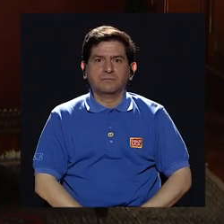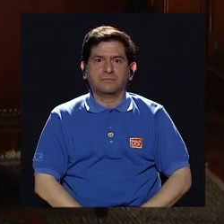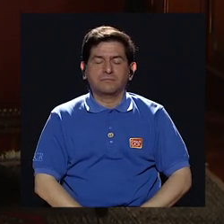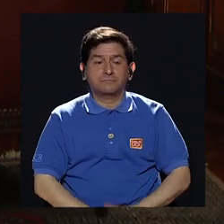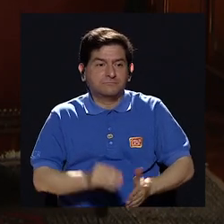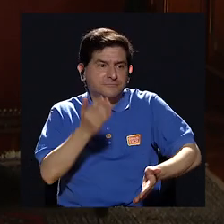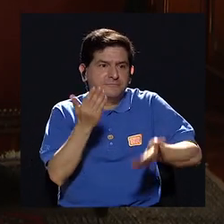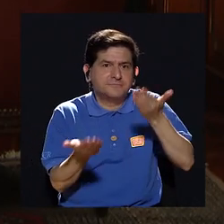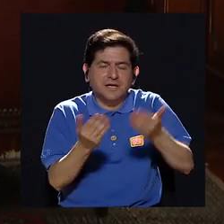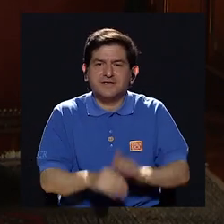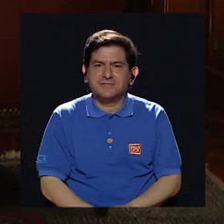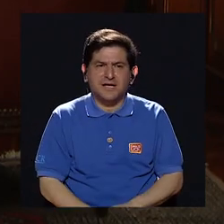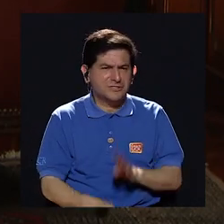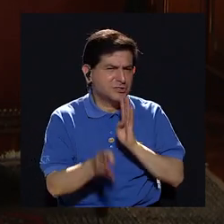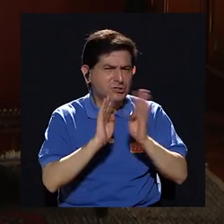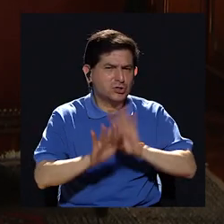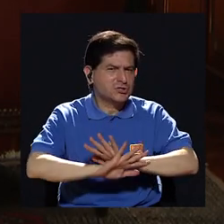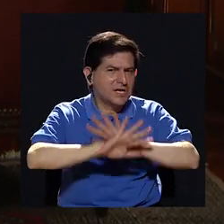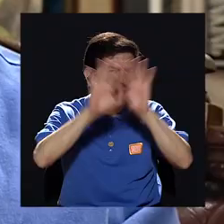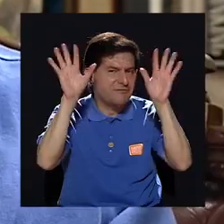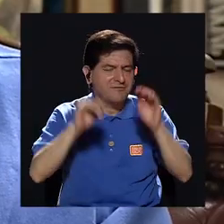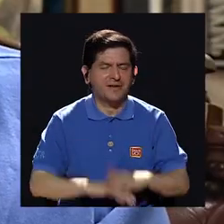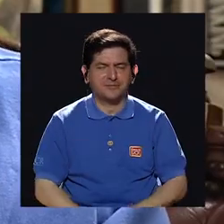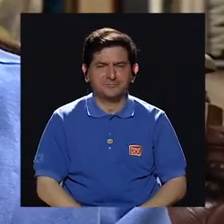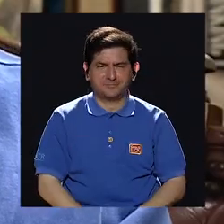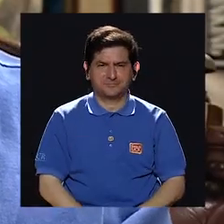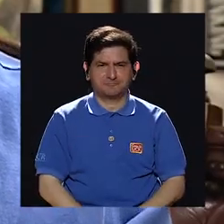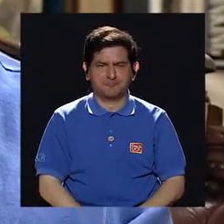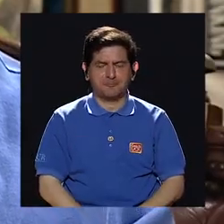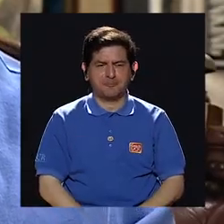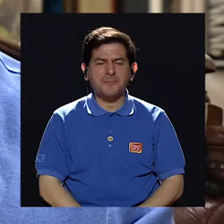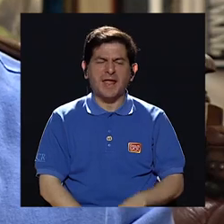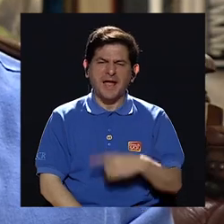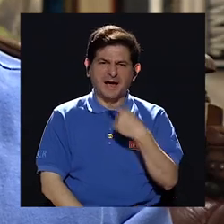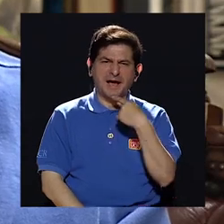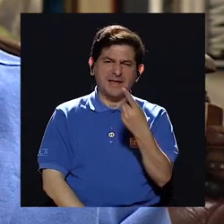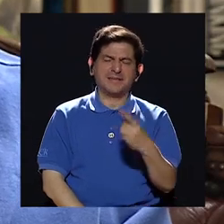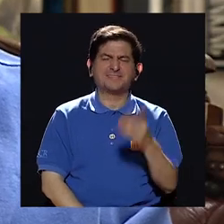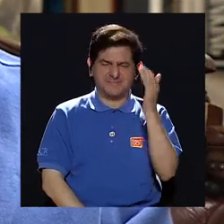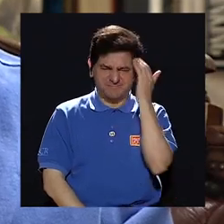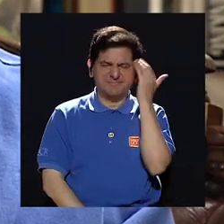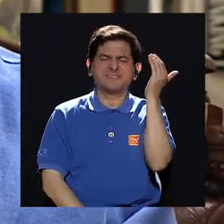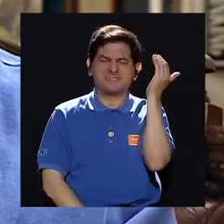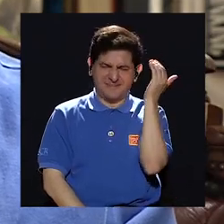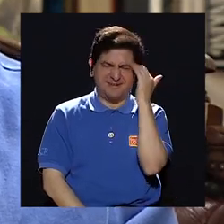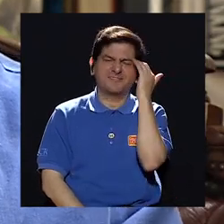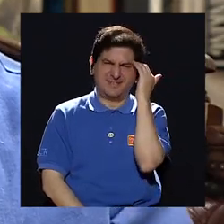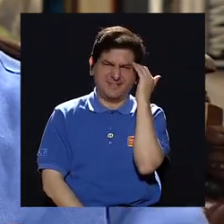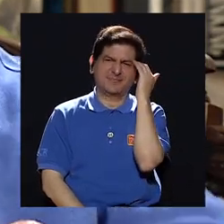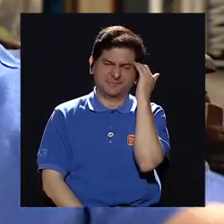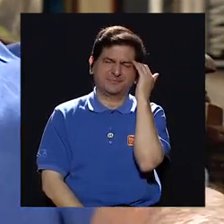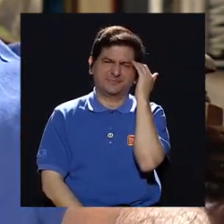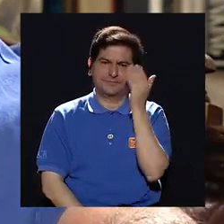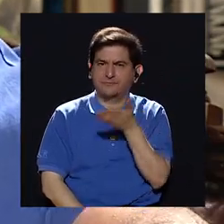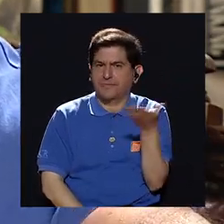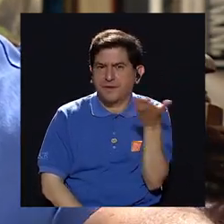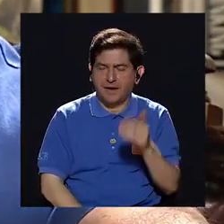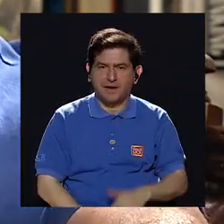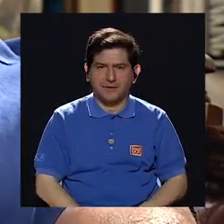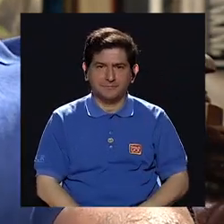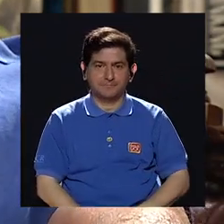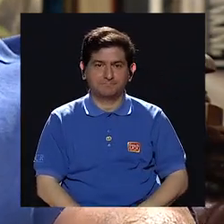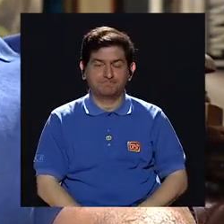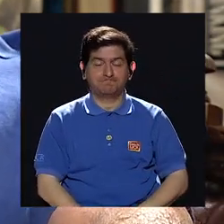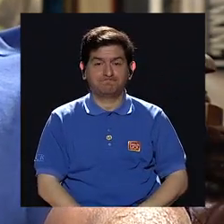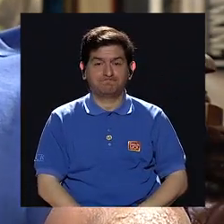que no se habla tan claramente Don Oscar? bueno no digamos era conocido de que había